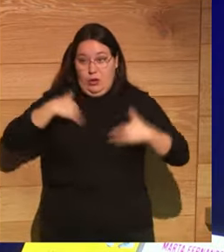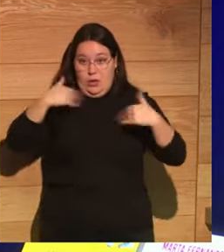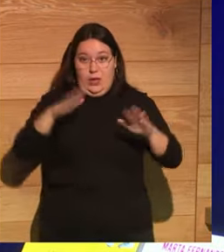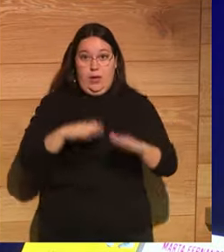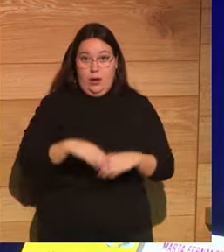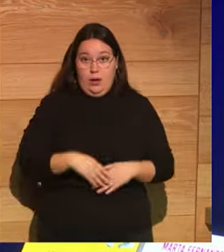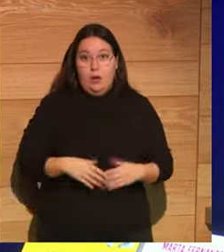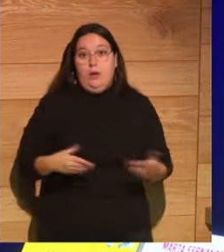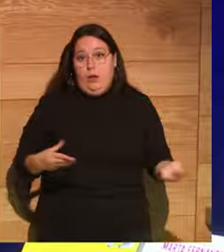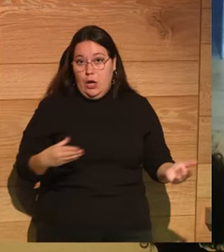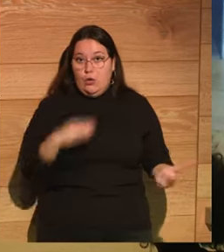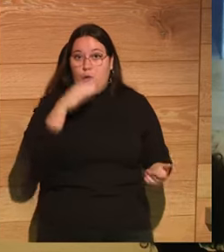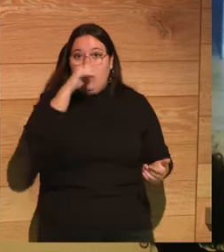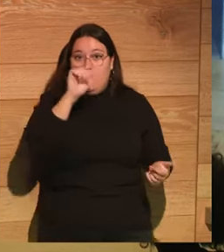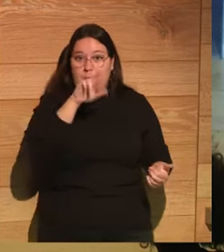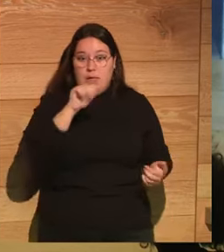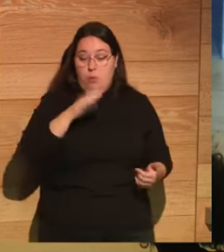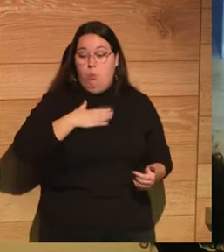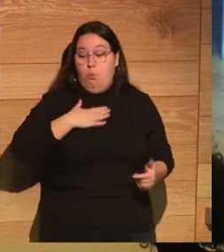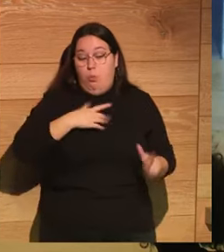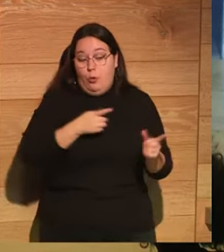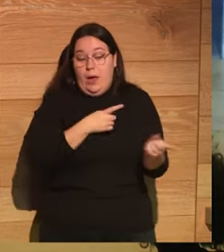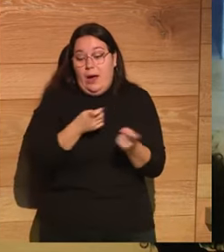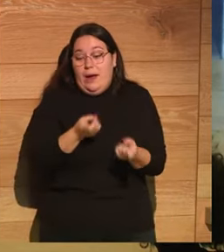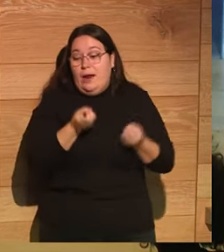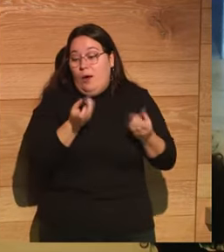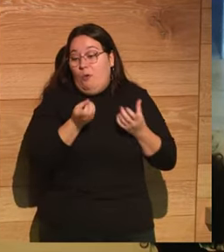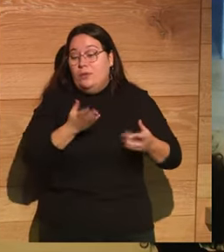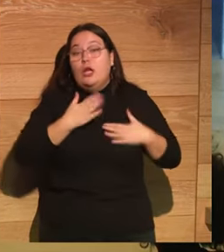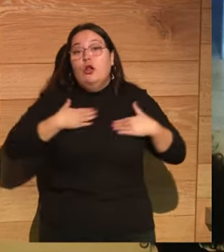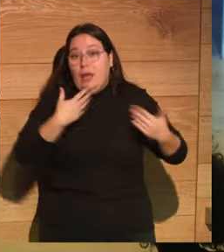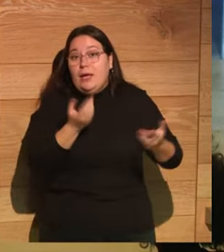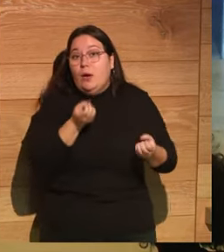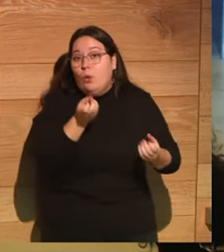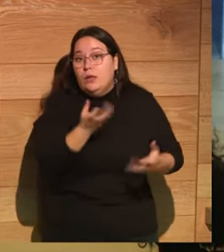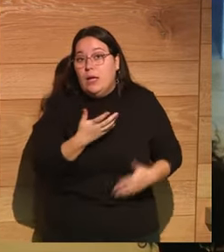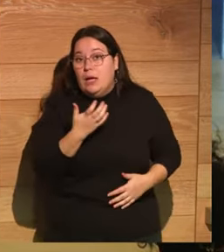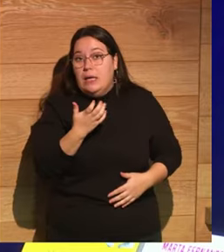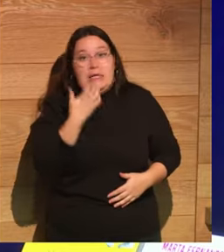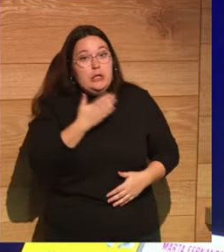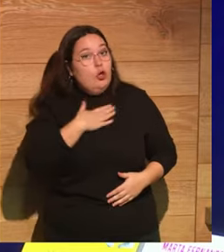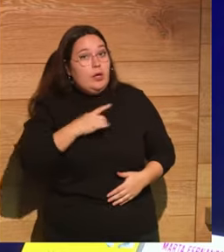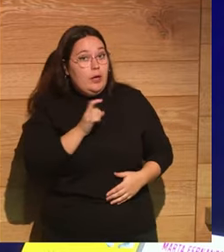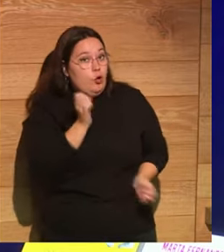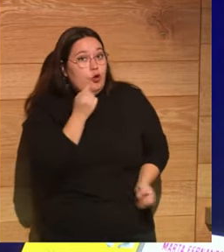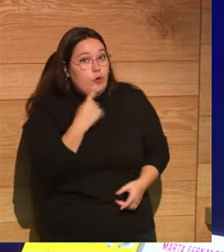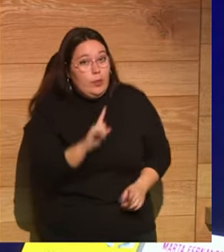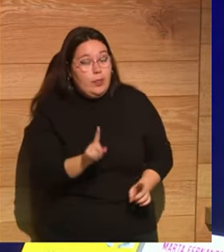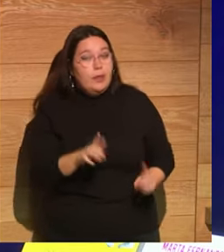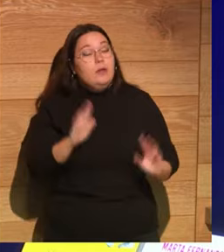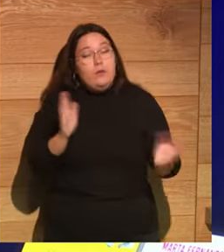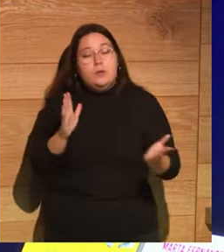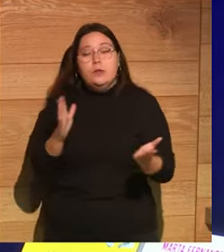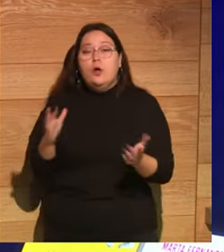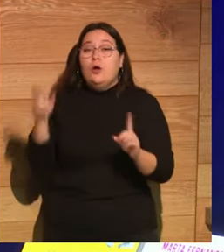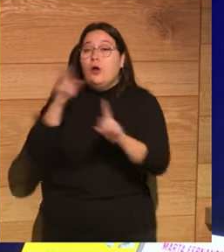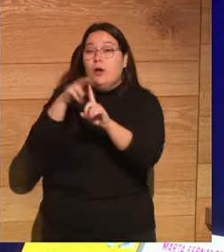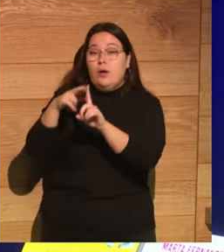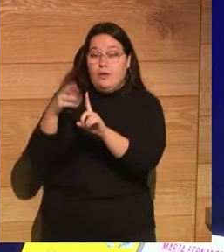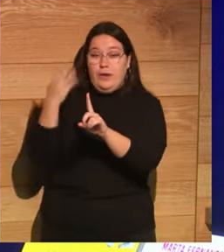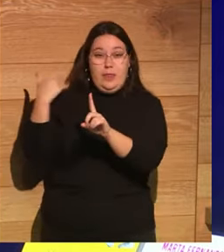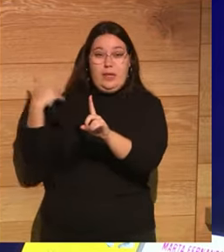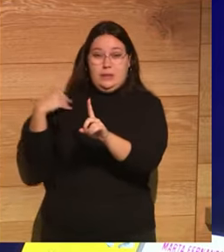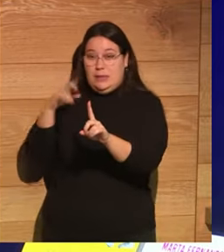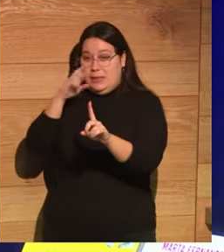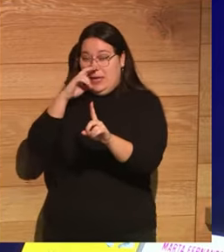César, obviamente, está escribiendo su propia guerra. Bueno, pues te cuenta lo que él quiere y lo que no quiere no te lo dice. Y esto es así. Y todas las fuentes clásicas